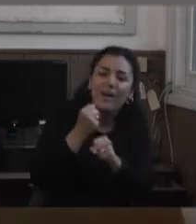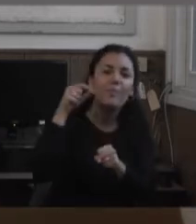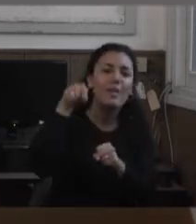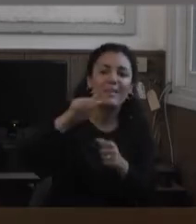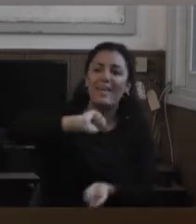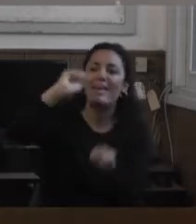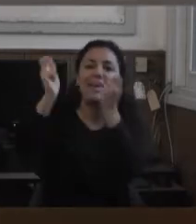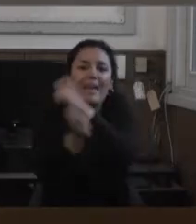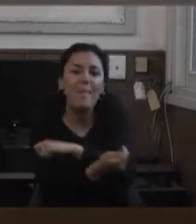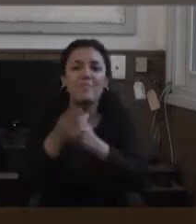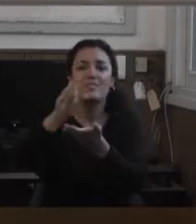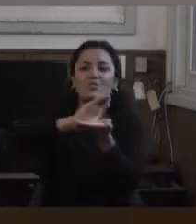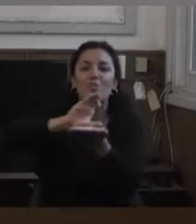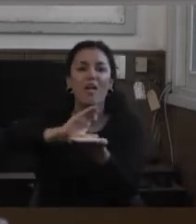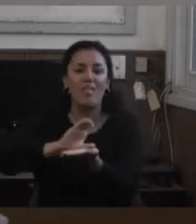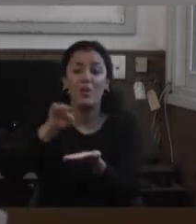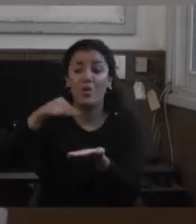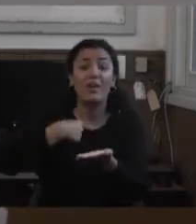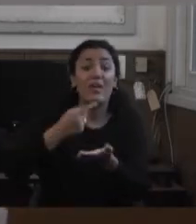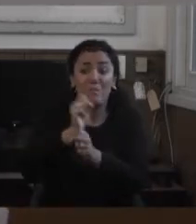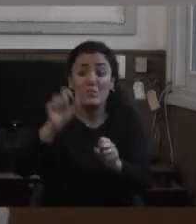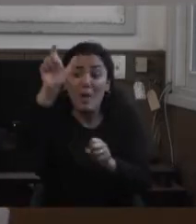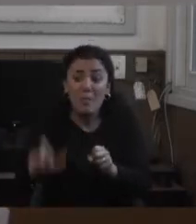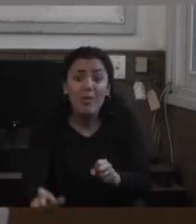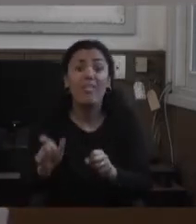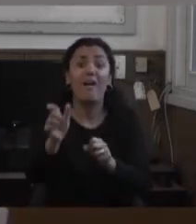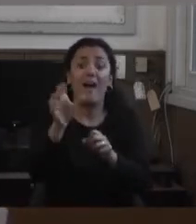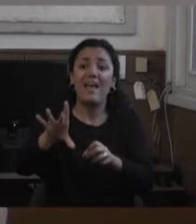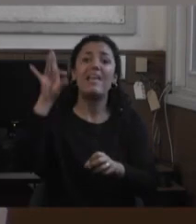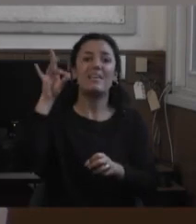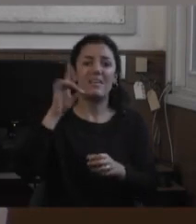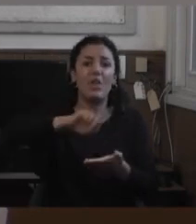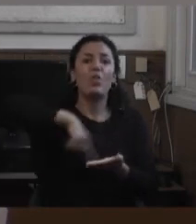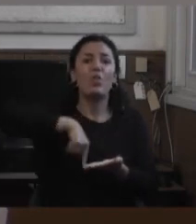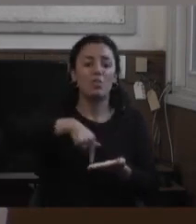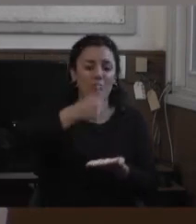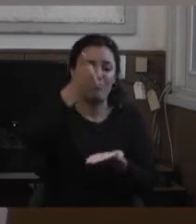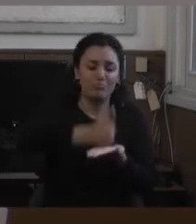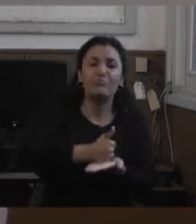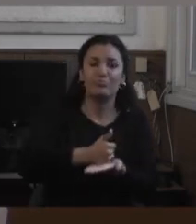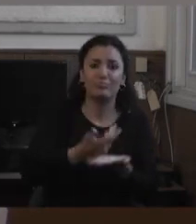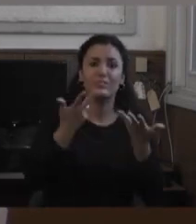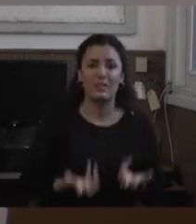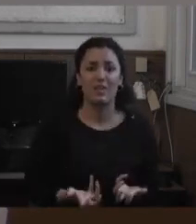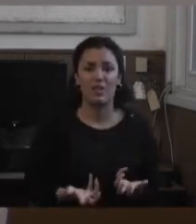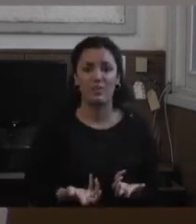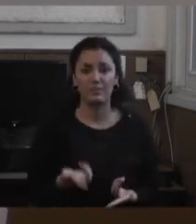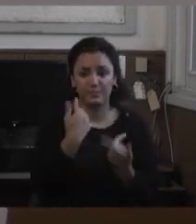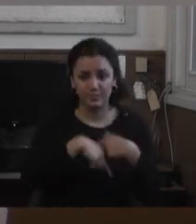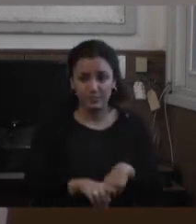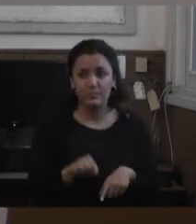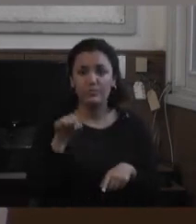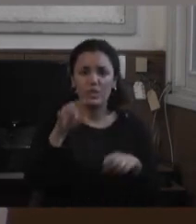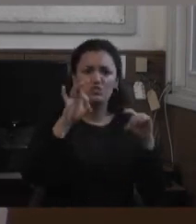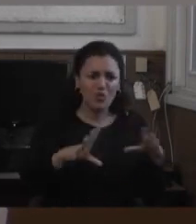de elegir donde estar entonces mi pregunta es ¿todos querrán tener y compartir la vida con hermanos de